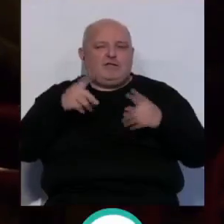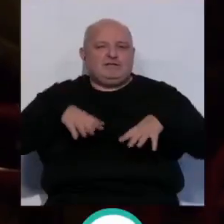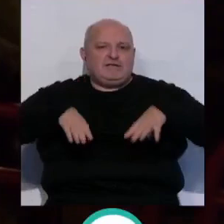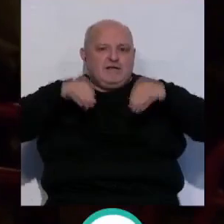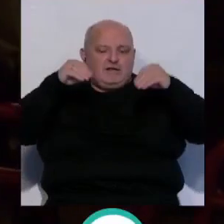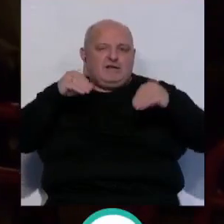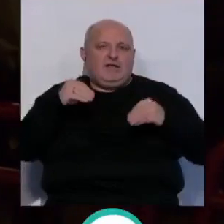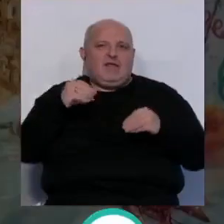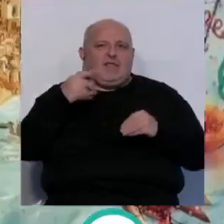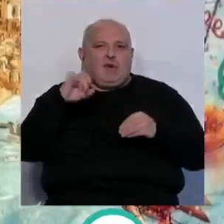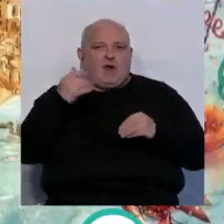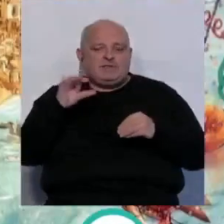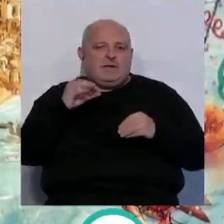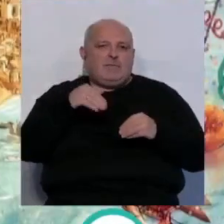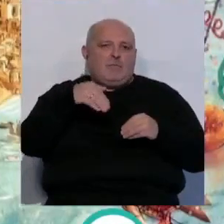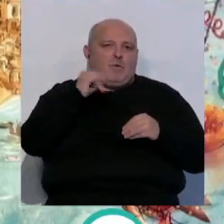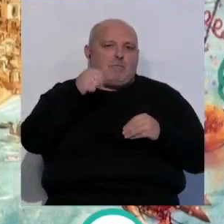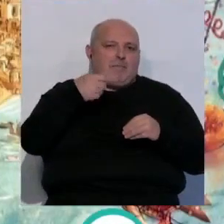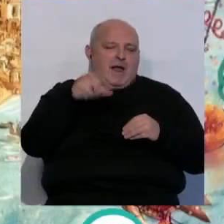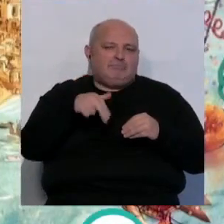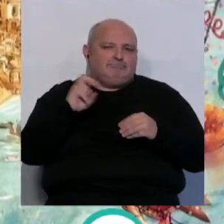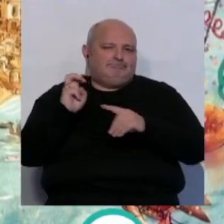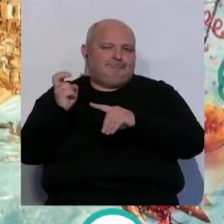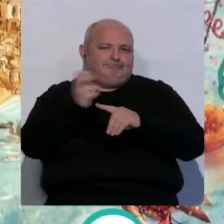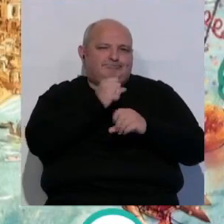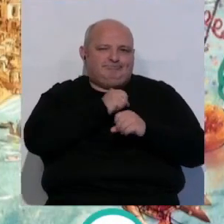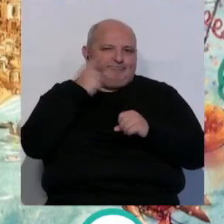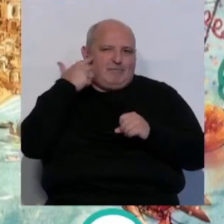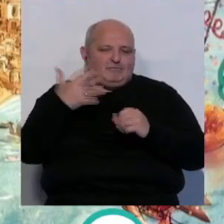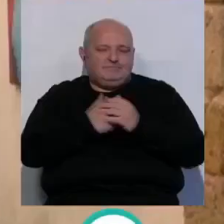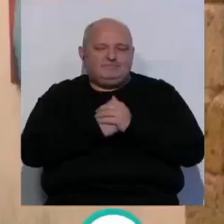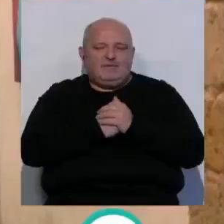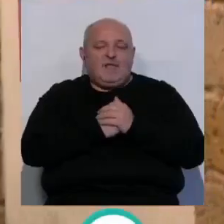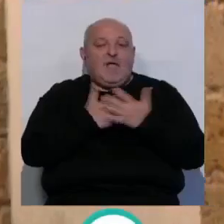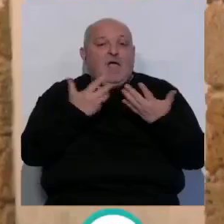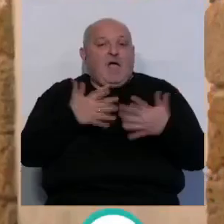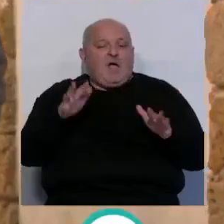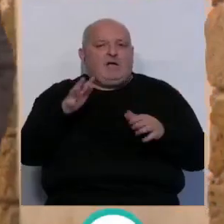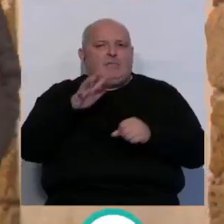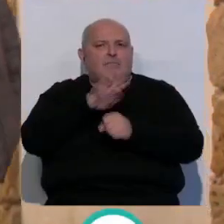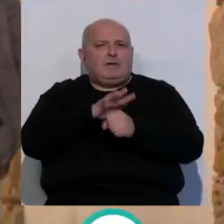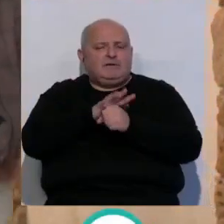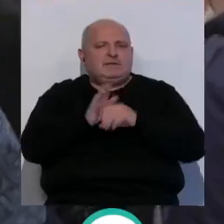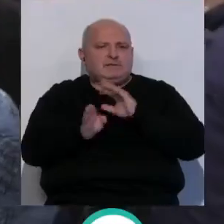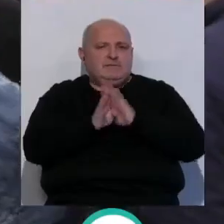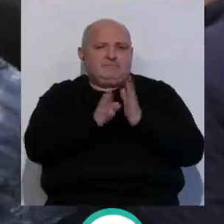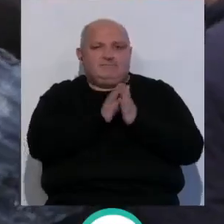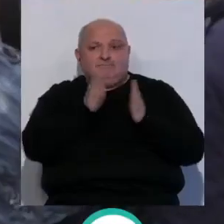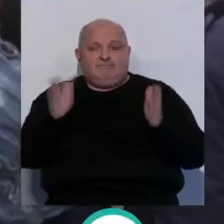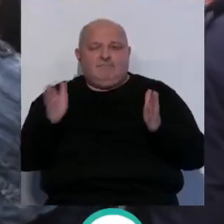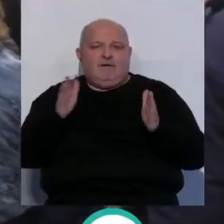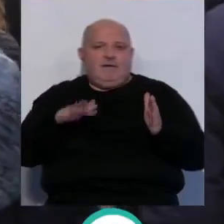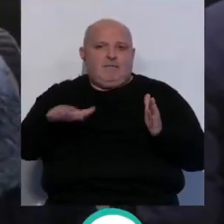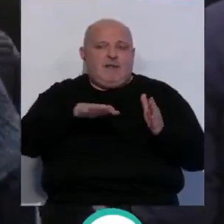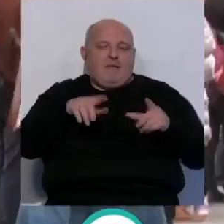Antonio de Andy Lucas, Juan Magán o Leo Power Band. Finalmente, y aunque hasta el martes se disfrutará de las fiestas en las calles y